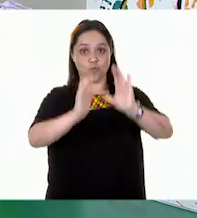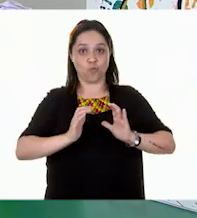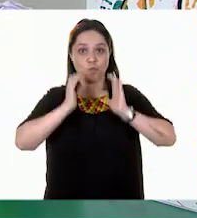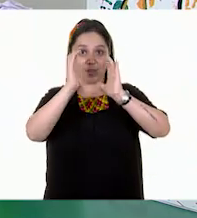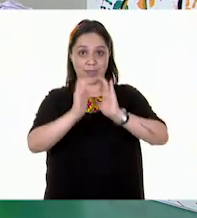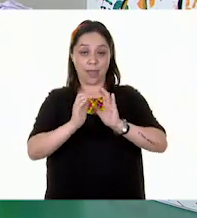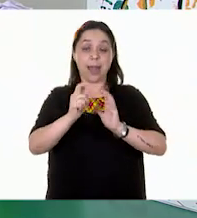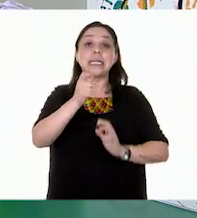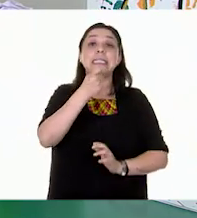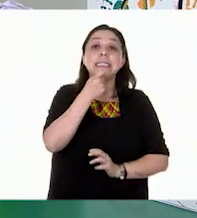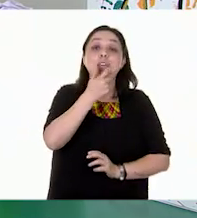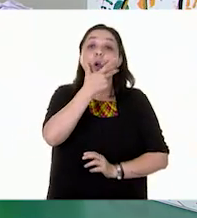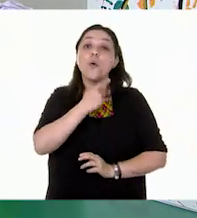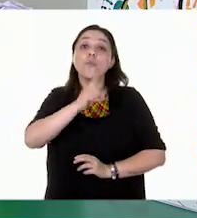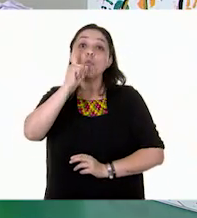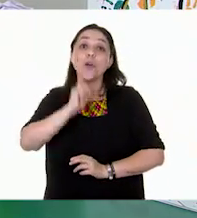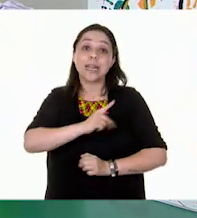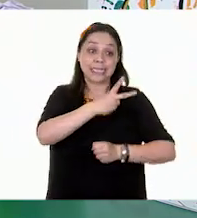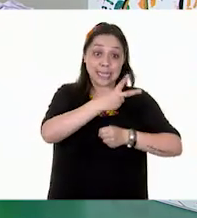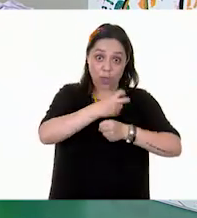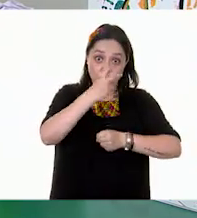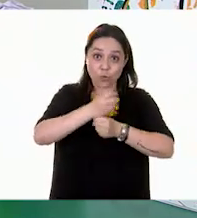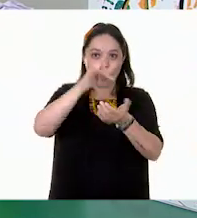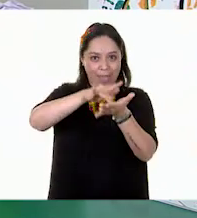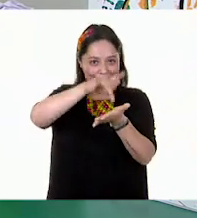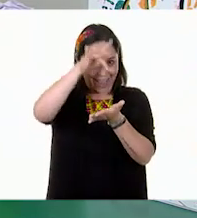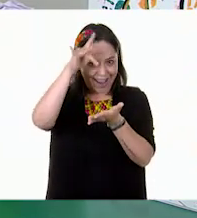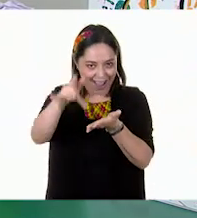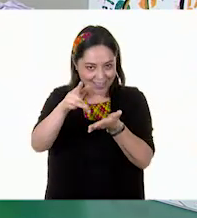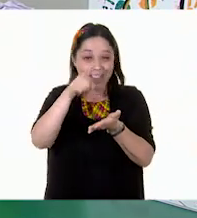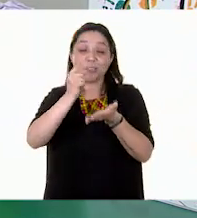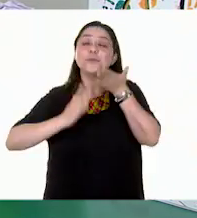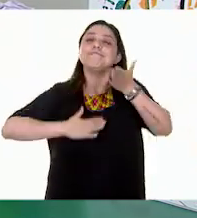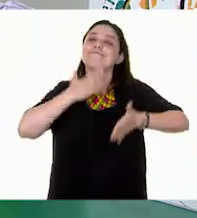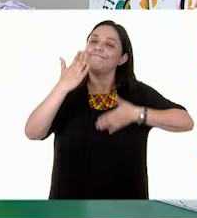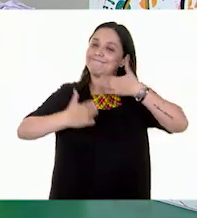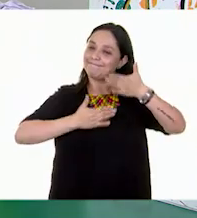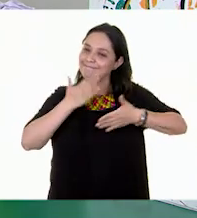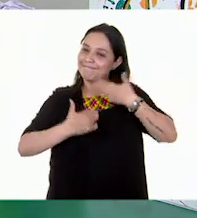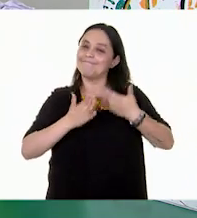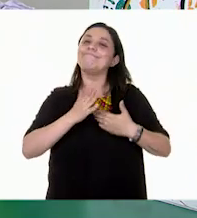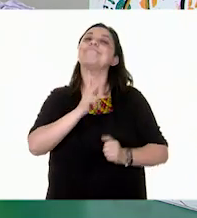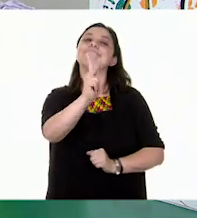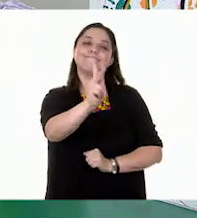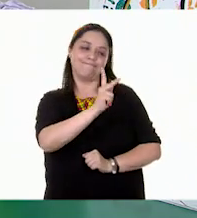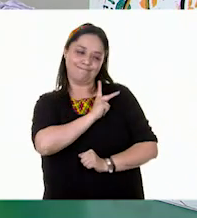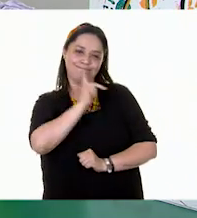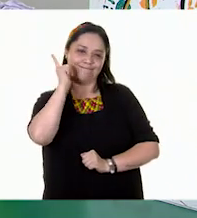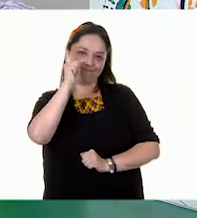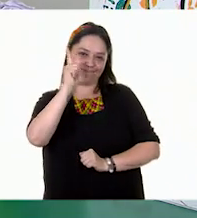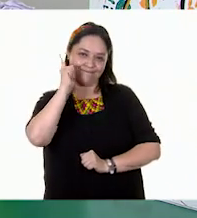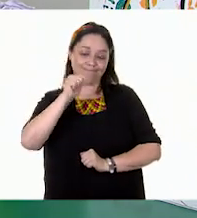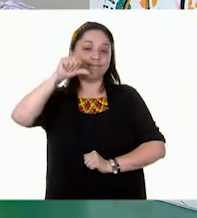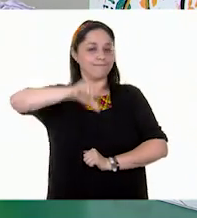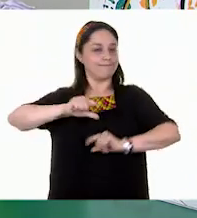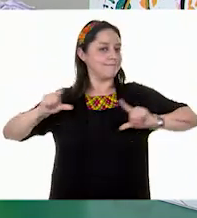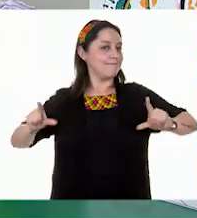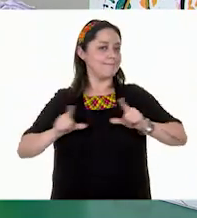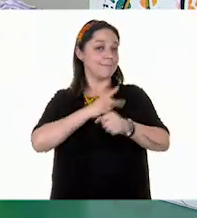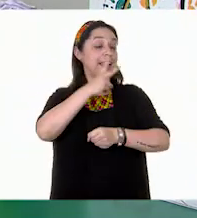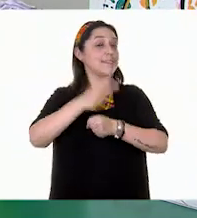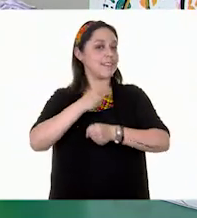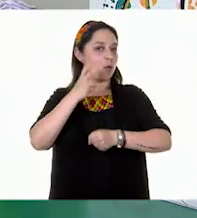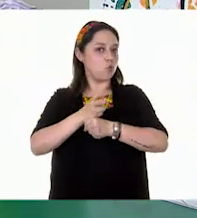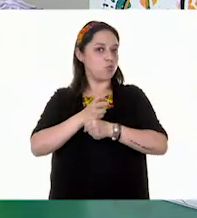a las niñas y a los niños de segundo grado de primaria. Espero que lo hayan disfrutado tanto como nosotros. Hasta aquí terminamos con segundo grado.